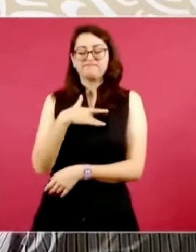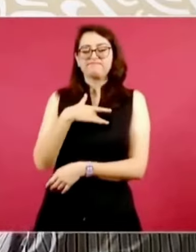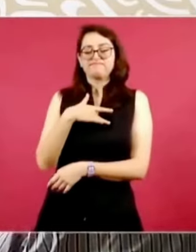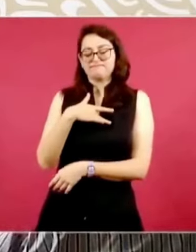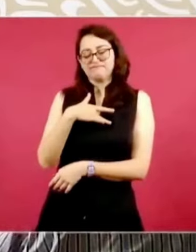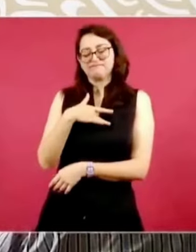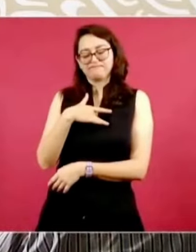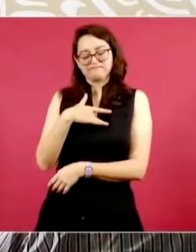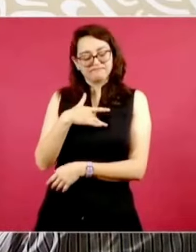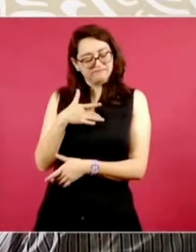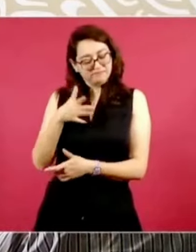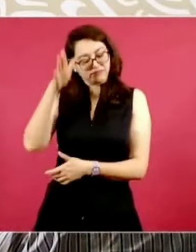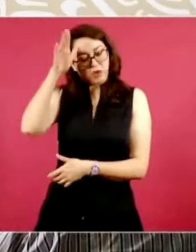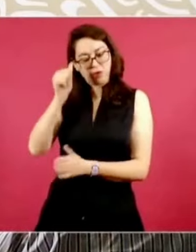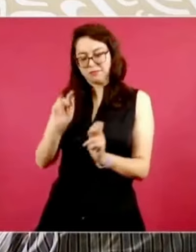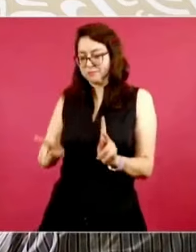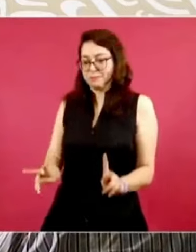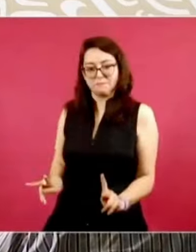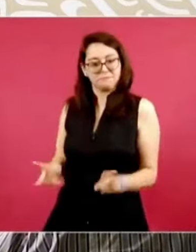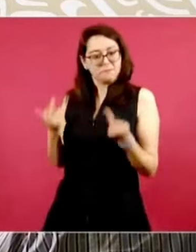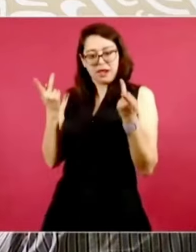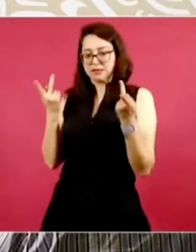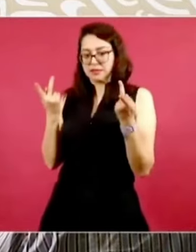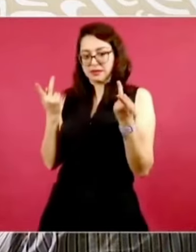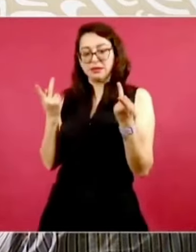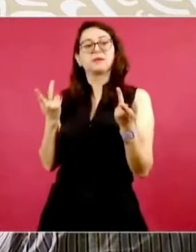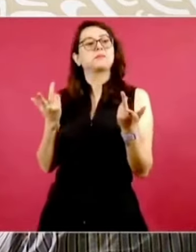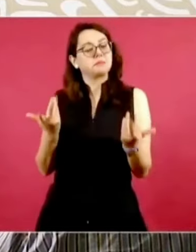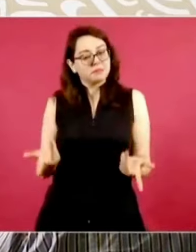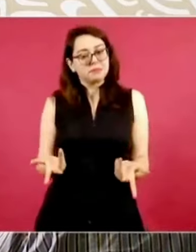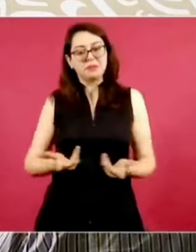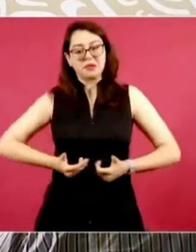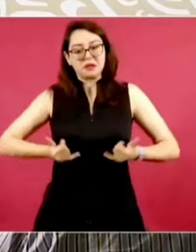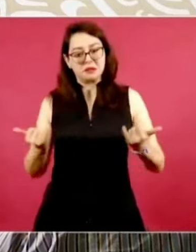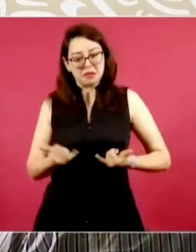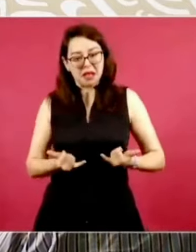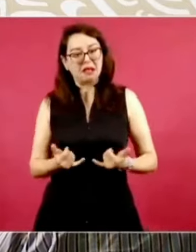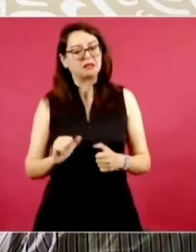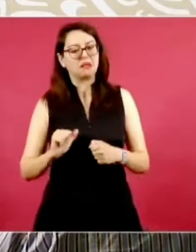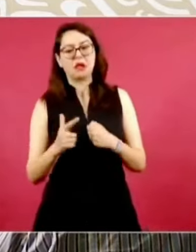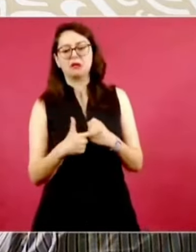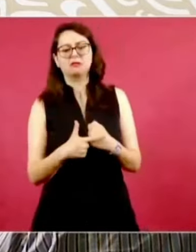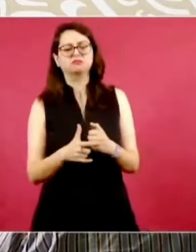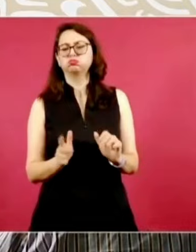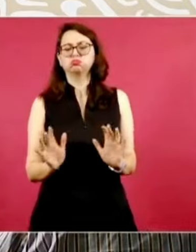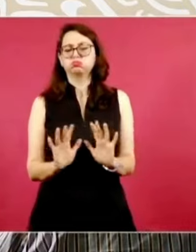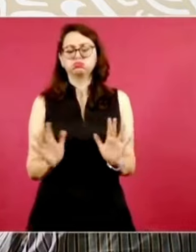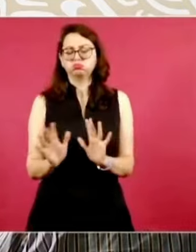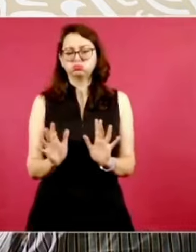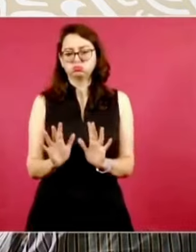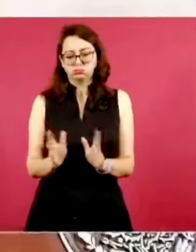ellos resistencia, aceptaron, entendieron